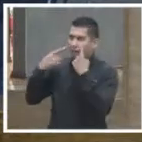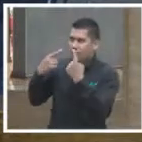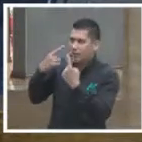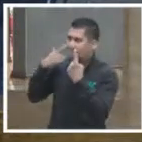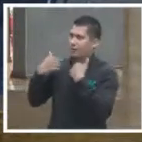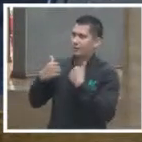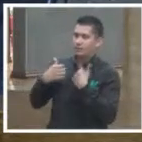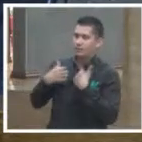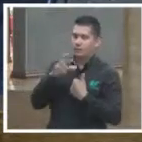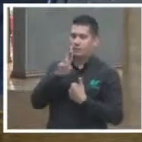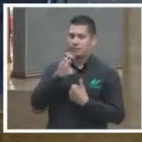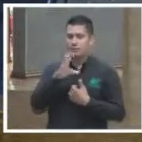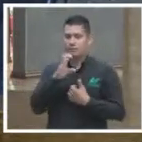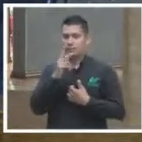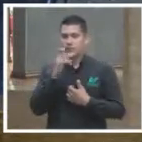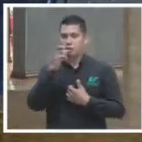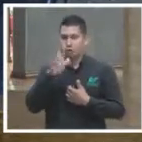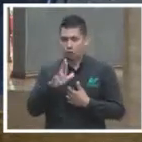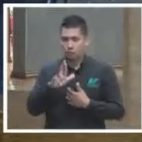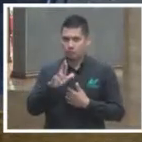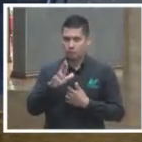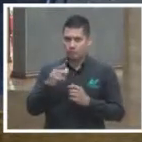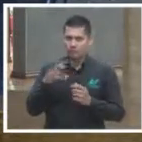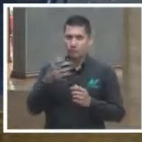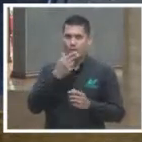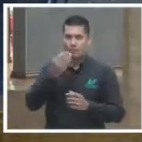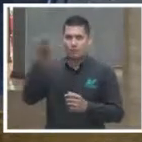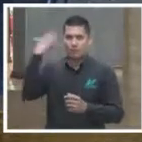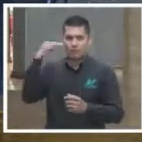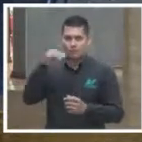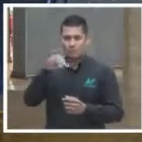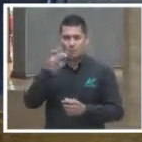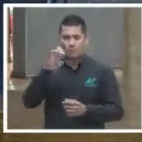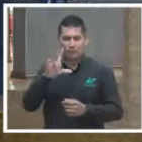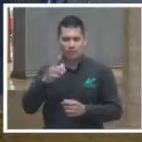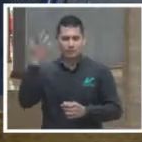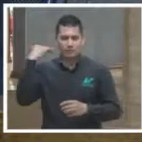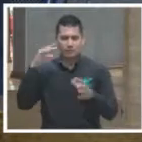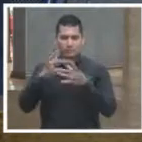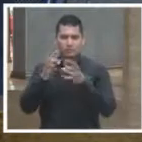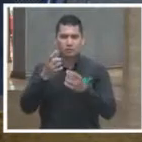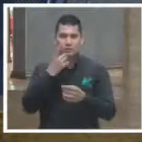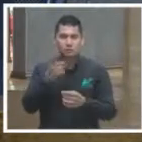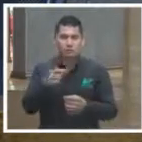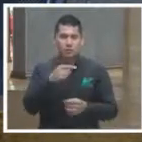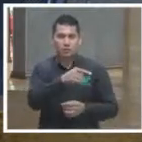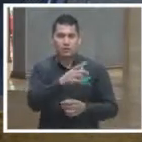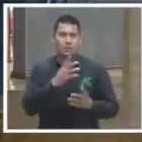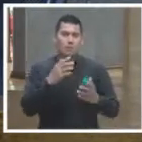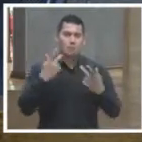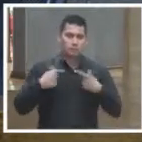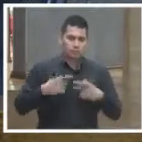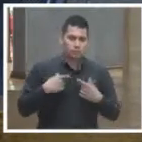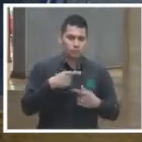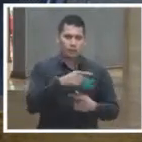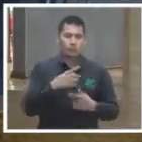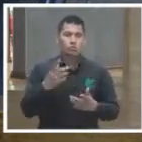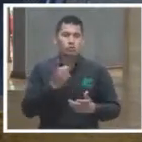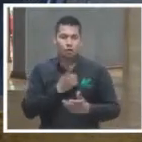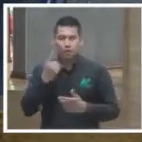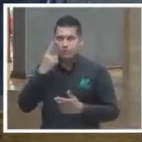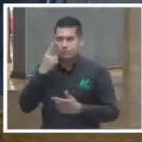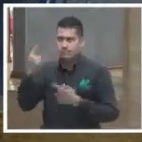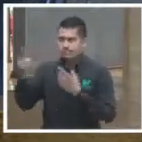de Manuel Castells, es un mecanismo de autocomunicación,